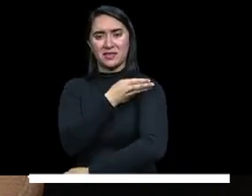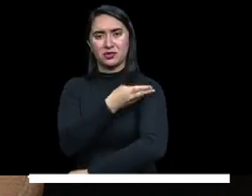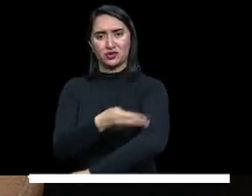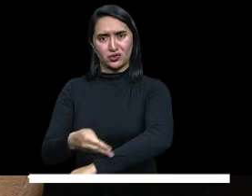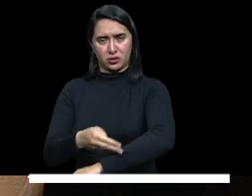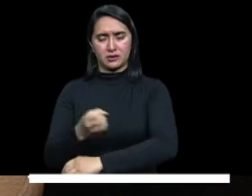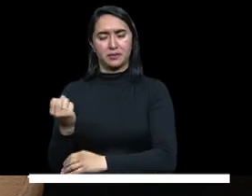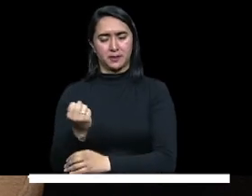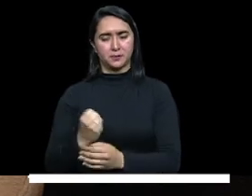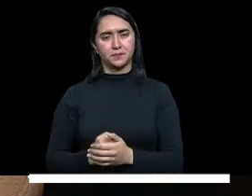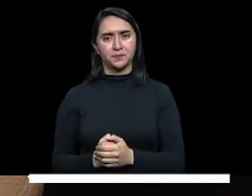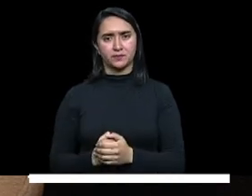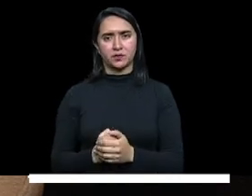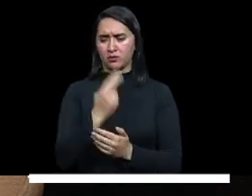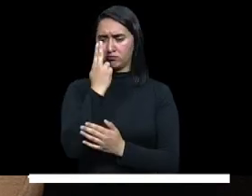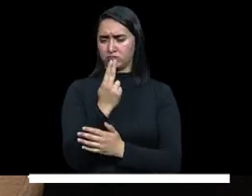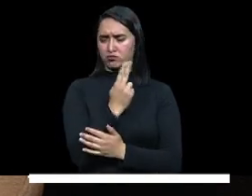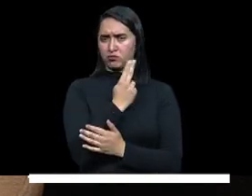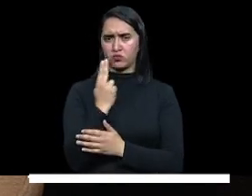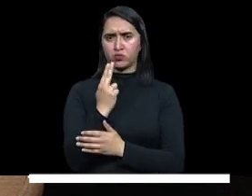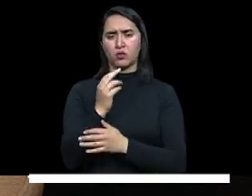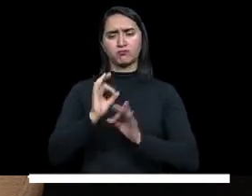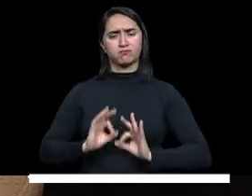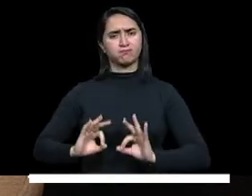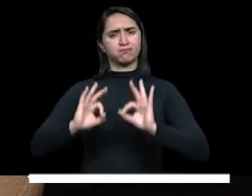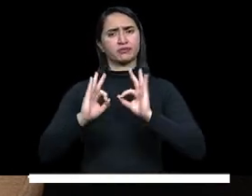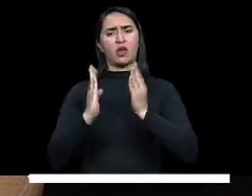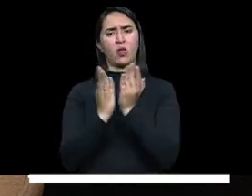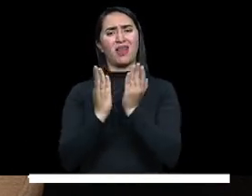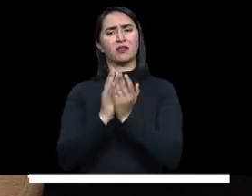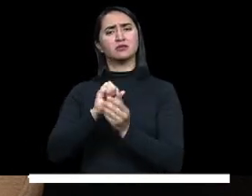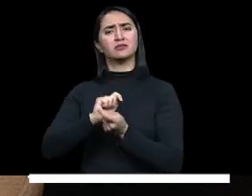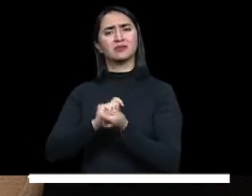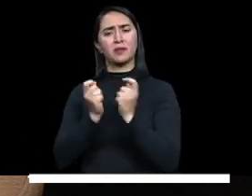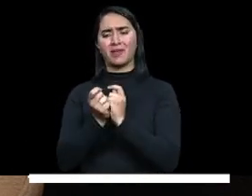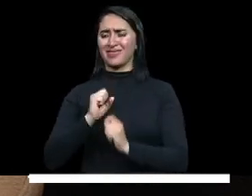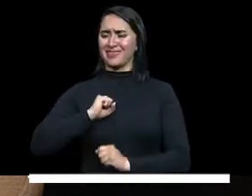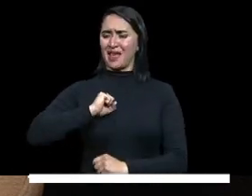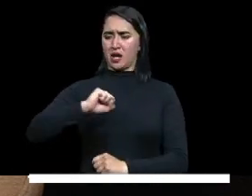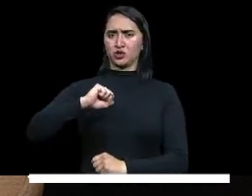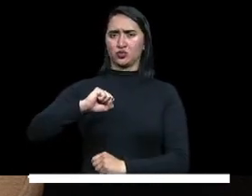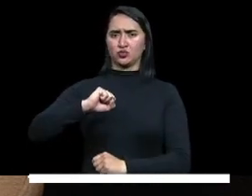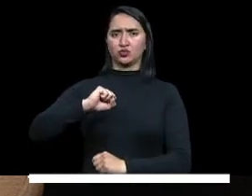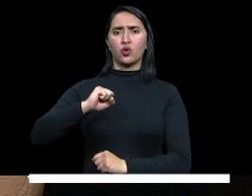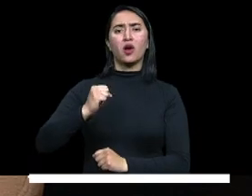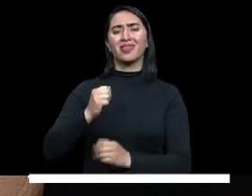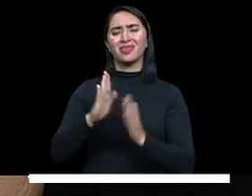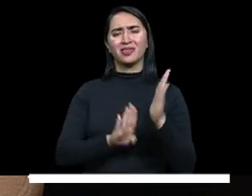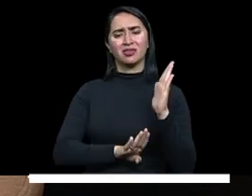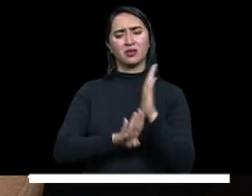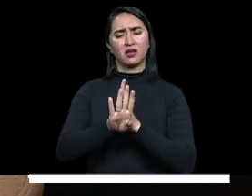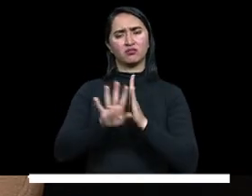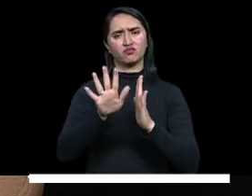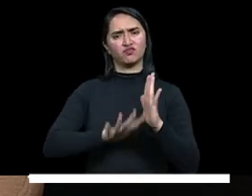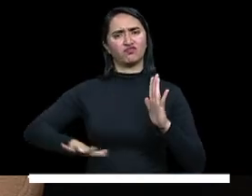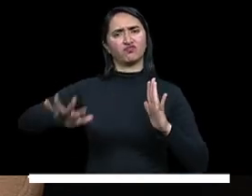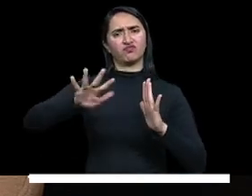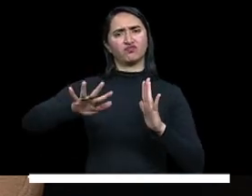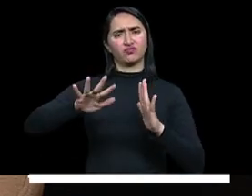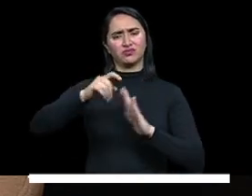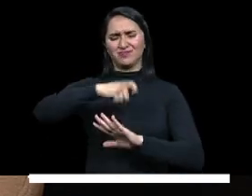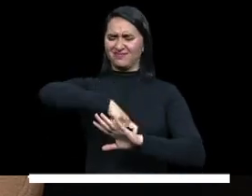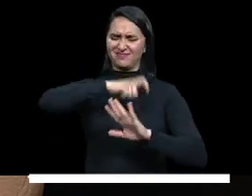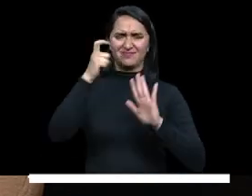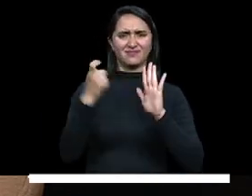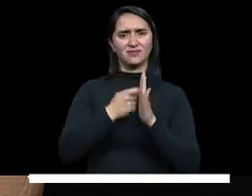Nos comprometimos a garantizar la educación como derecho y el desarrollo integral de los niños y las niñas, de adolescentes y jóvenes,